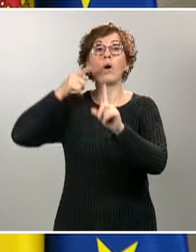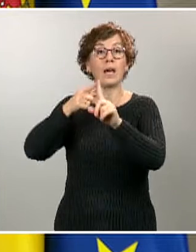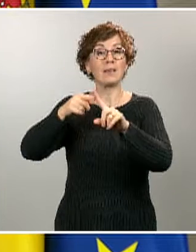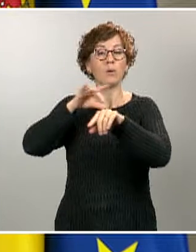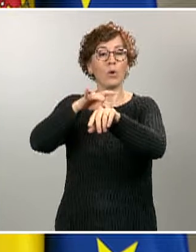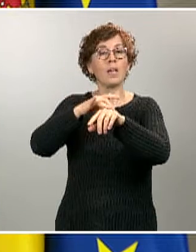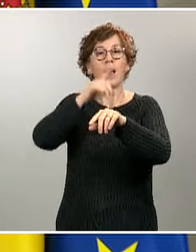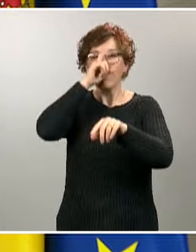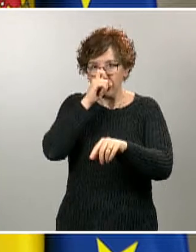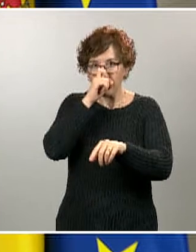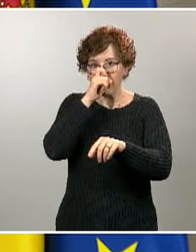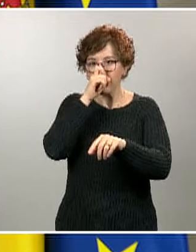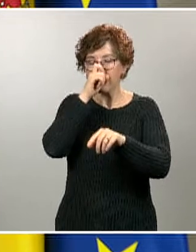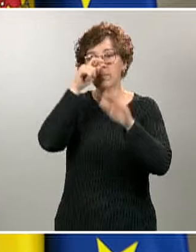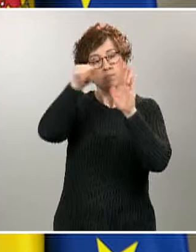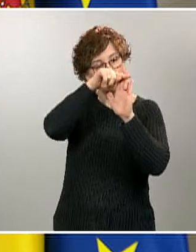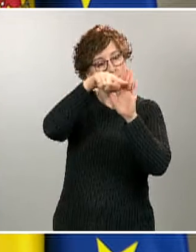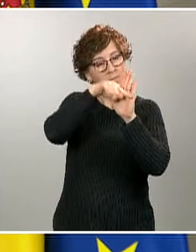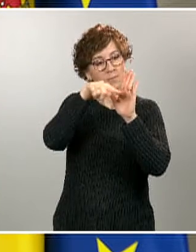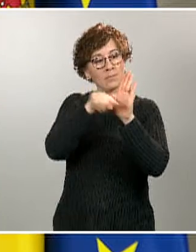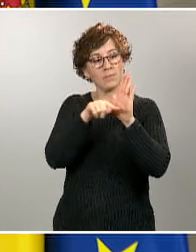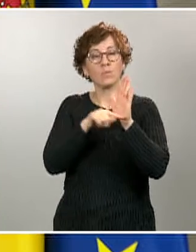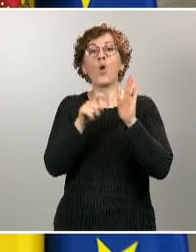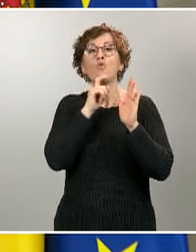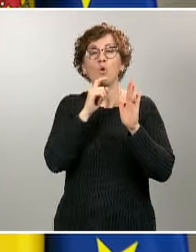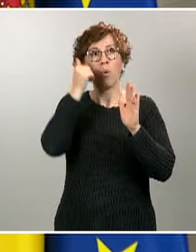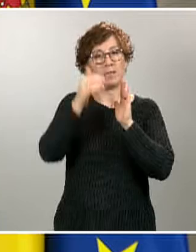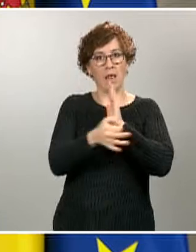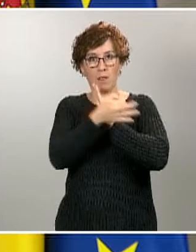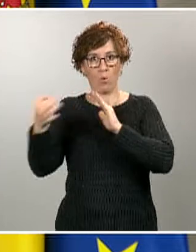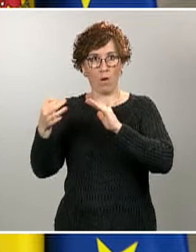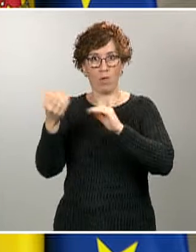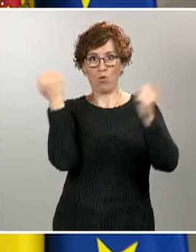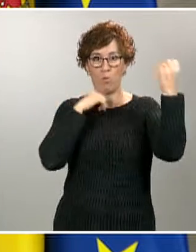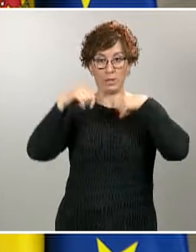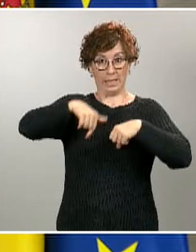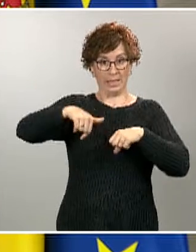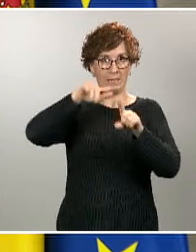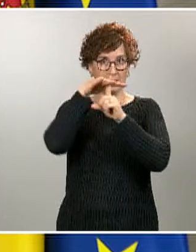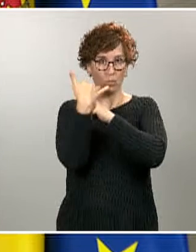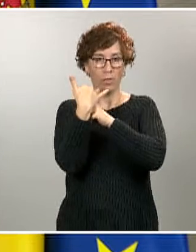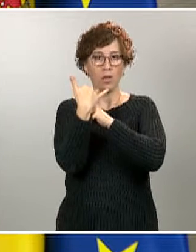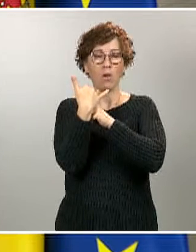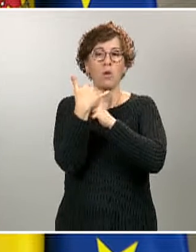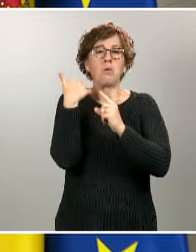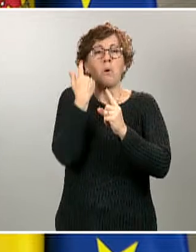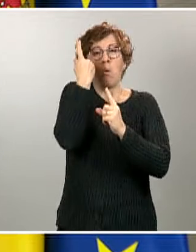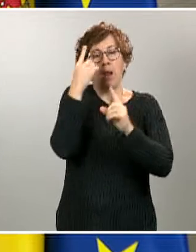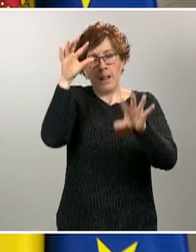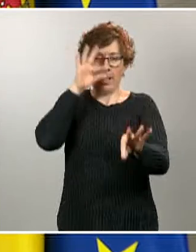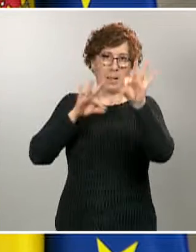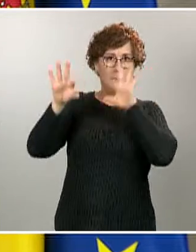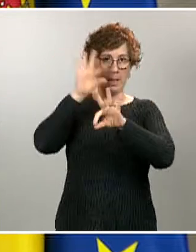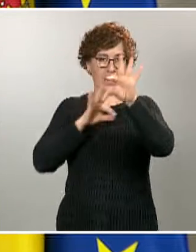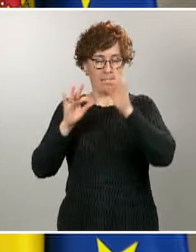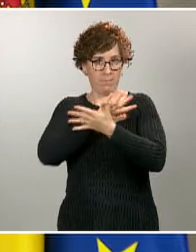son las pautas de conducta recomendables en esta situación del decreto de estado de alarma. Voy a referirme a algunas de ellas. En primer